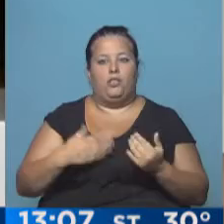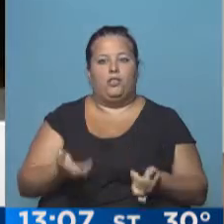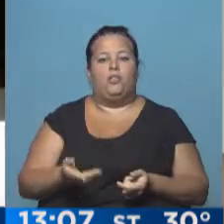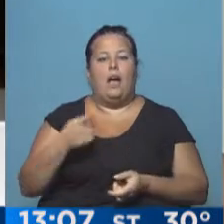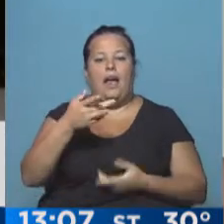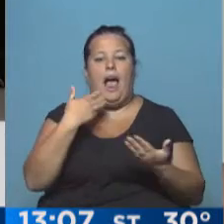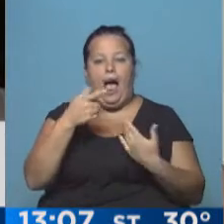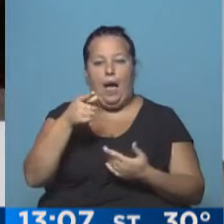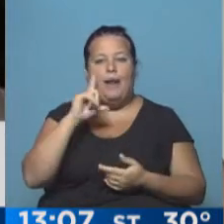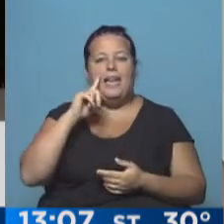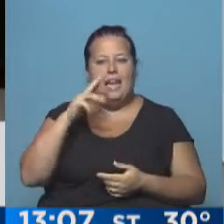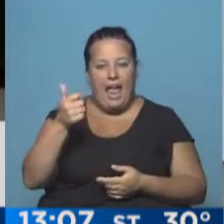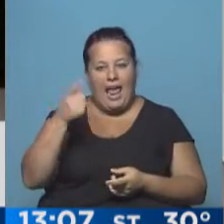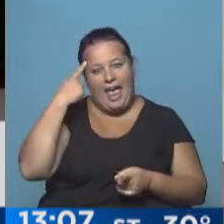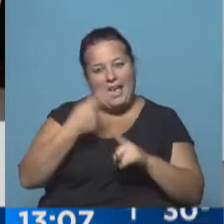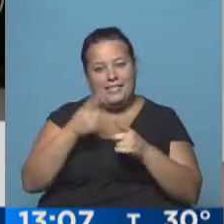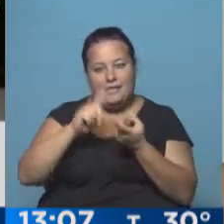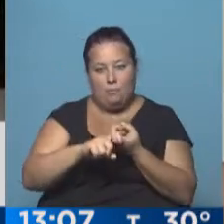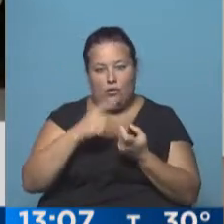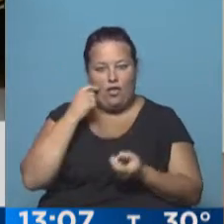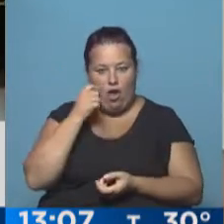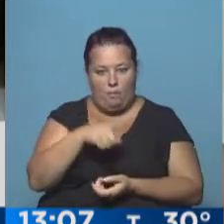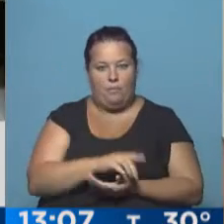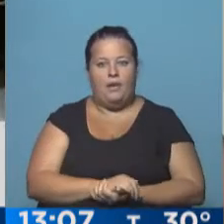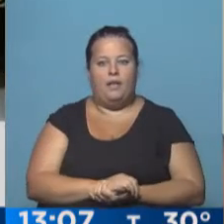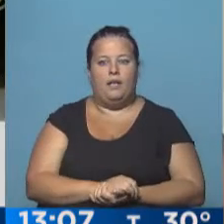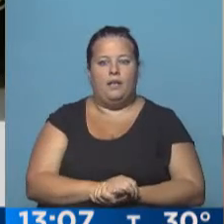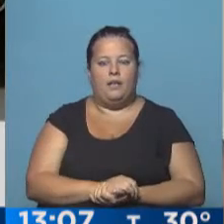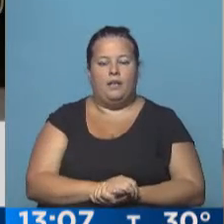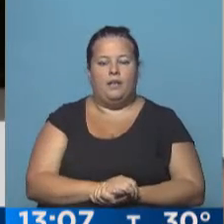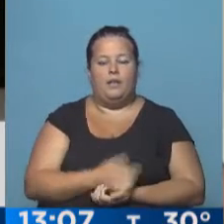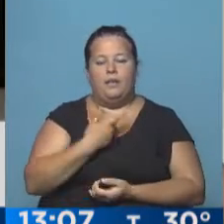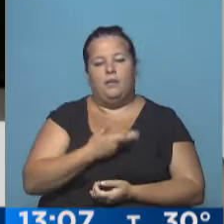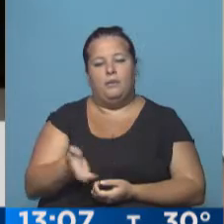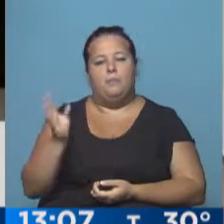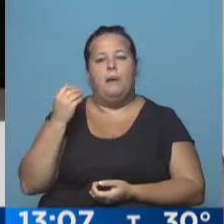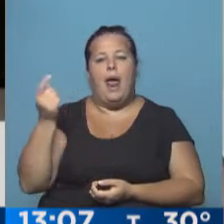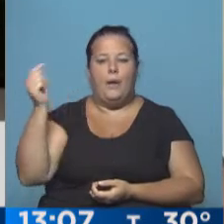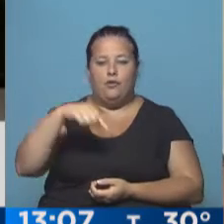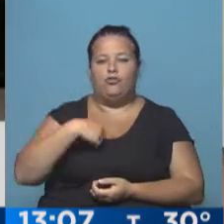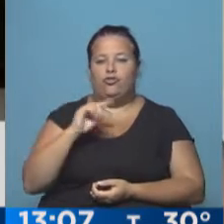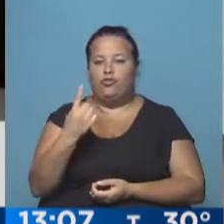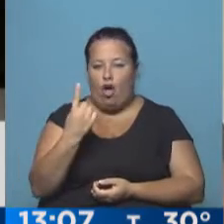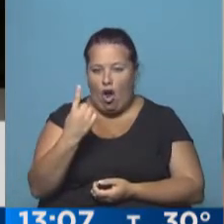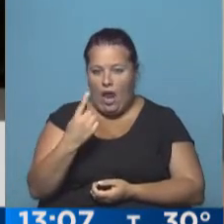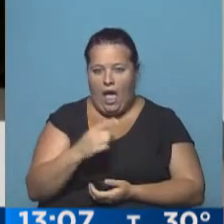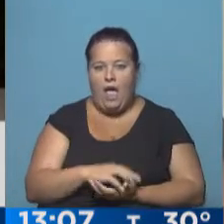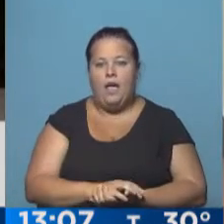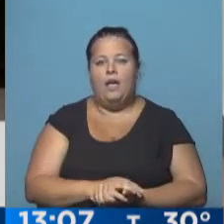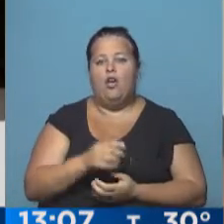Escuchamos la palabra de Lilliana Brillou, la ex mujer de Pérez Corrade. Estaba yendo para que viniera, porque yo estaba sola con los nenes,